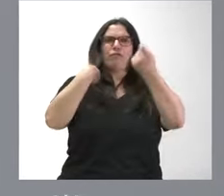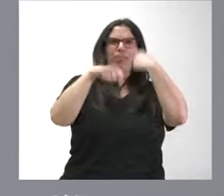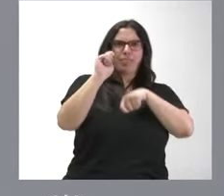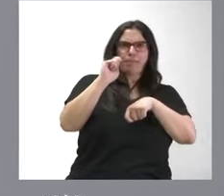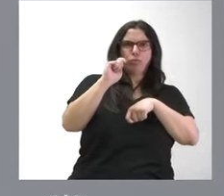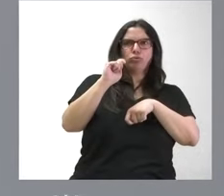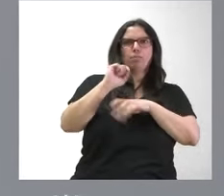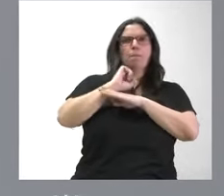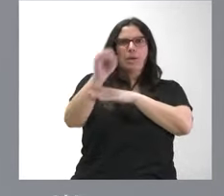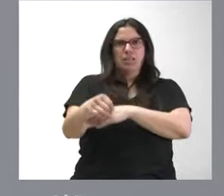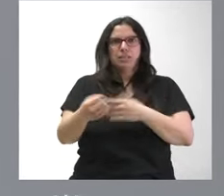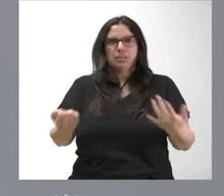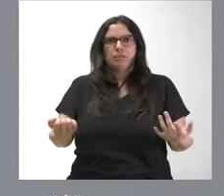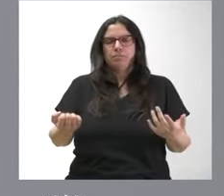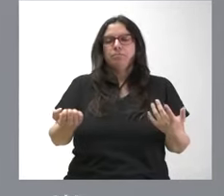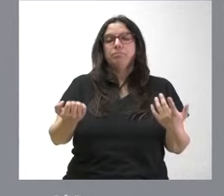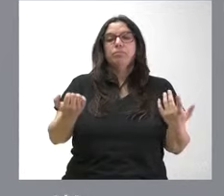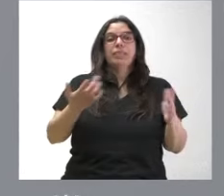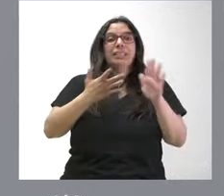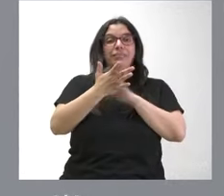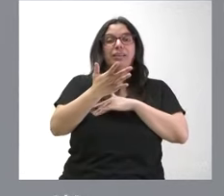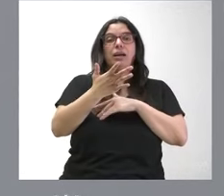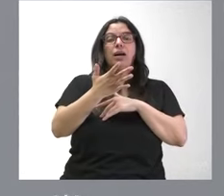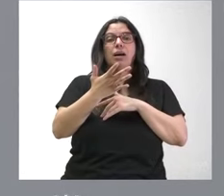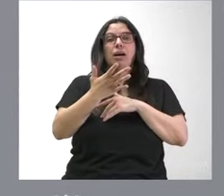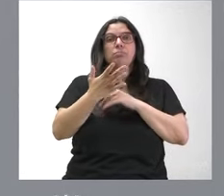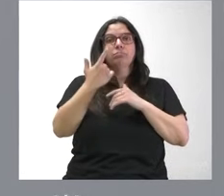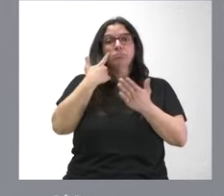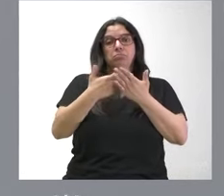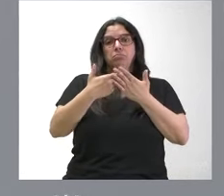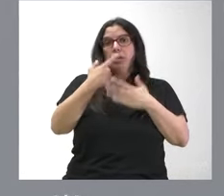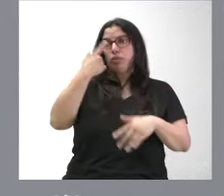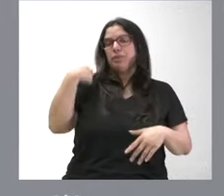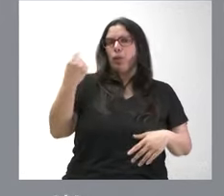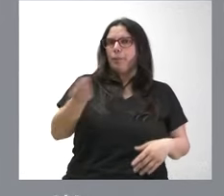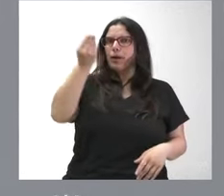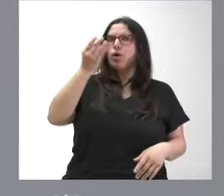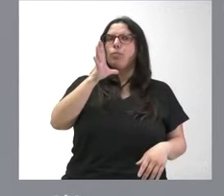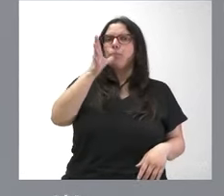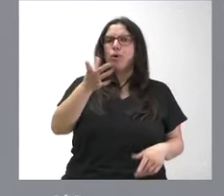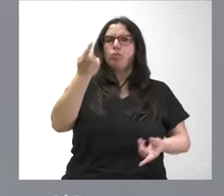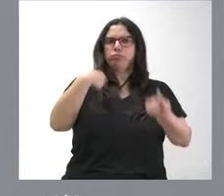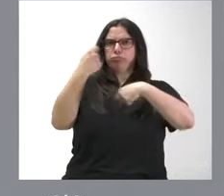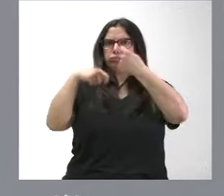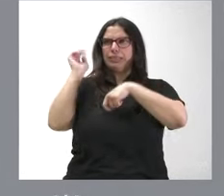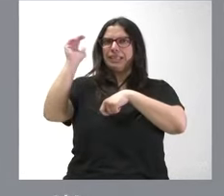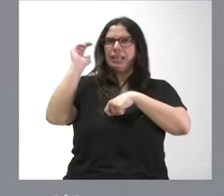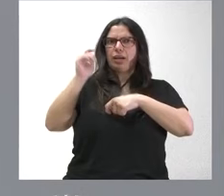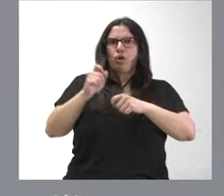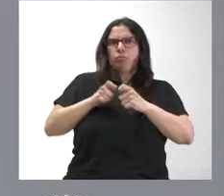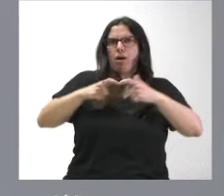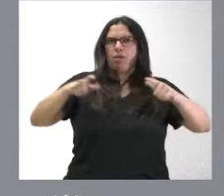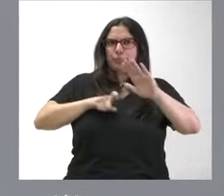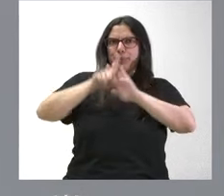superávit en términos comerciales. Este superávit se ha acrecentado, se mejoró el año pasado con el incremento de exportaciones que fue